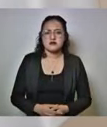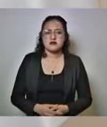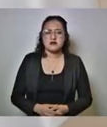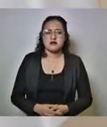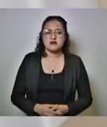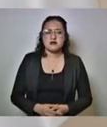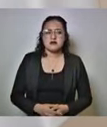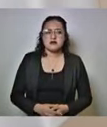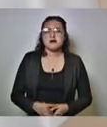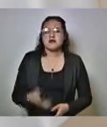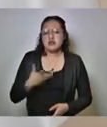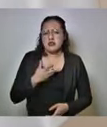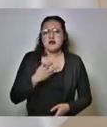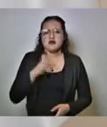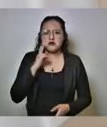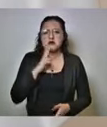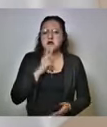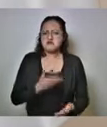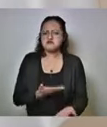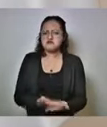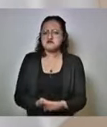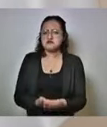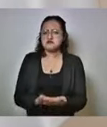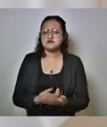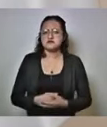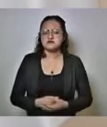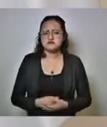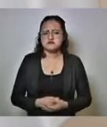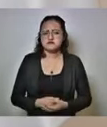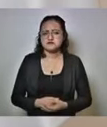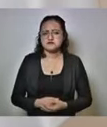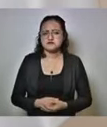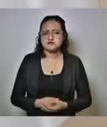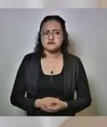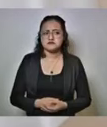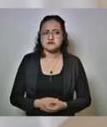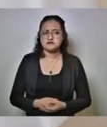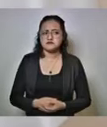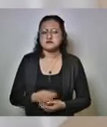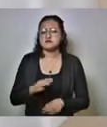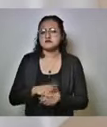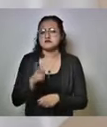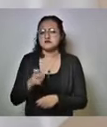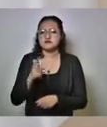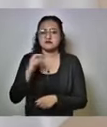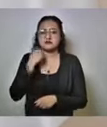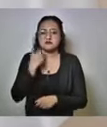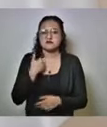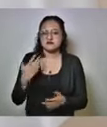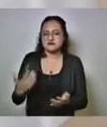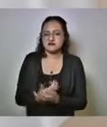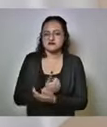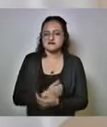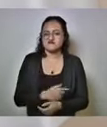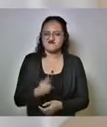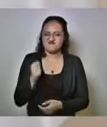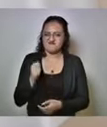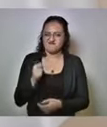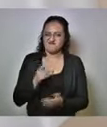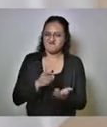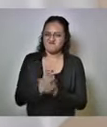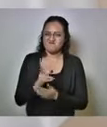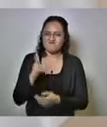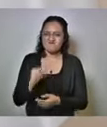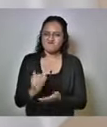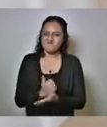tengo las pruebas ¿vale? por eso no querían que ganara yo a como diera lugar ¿verdad?